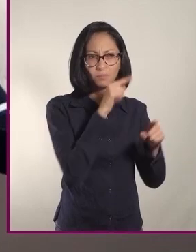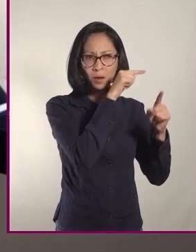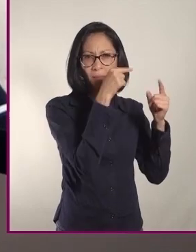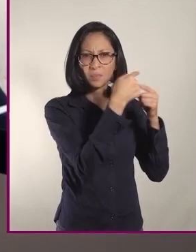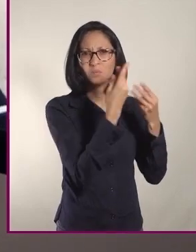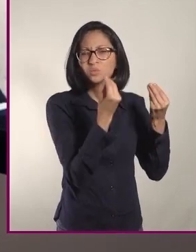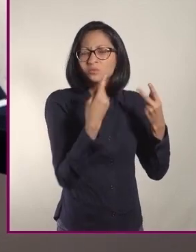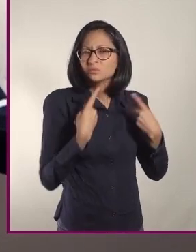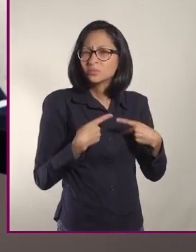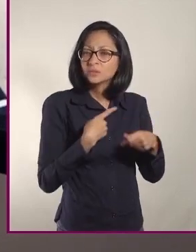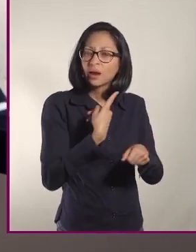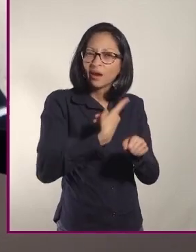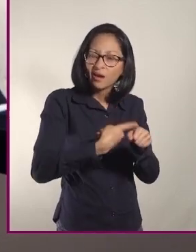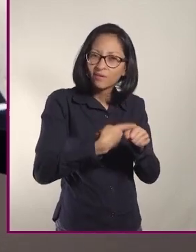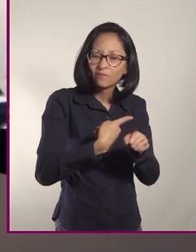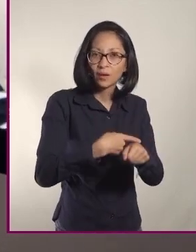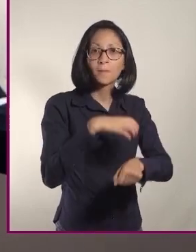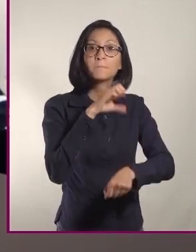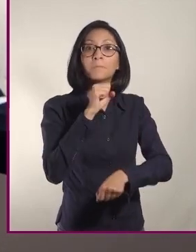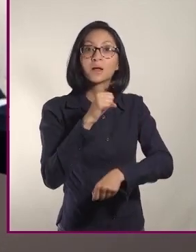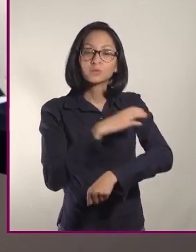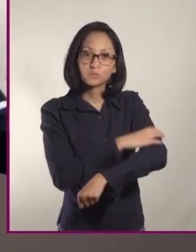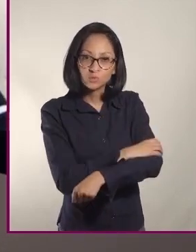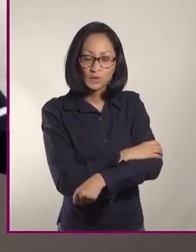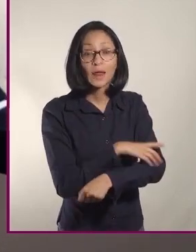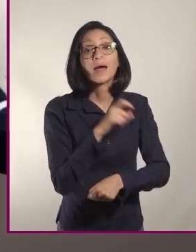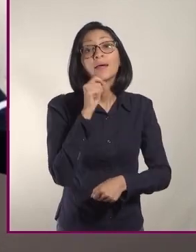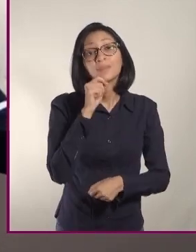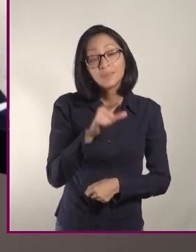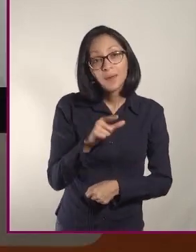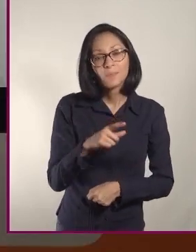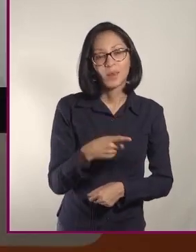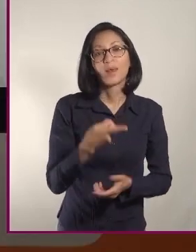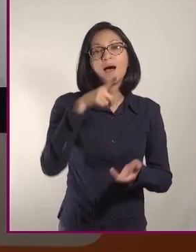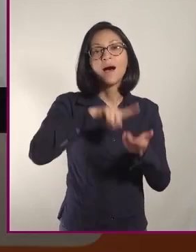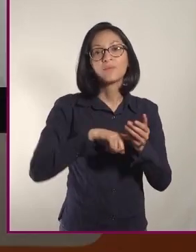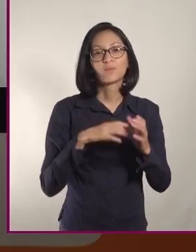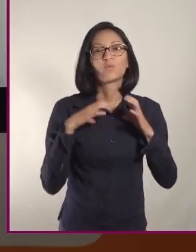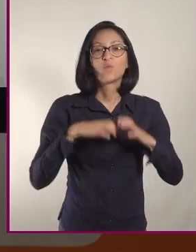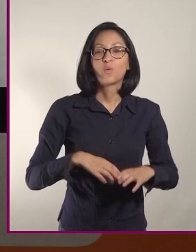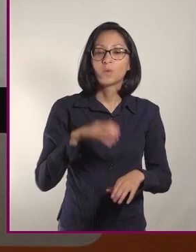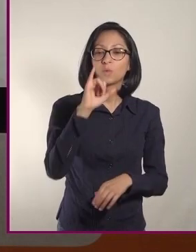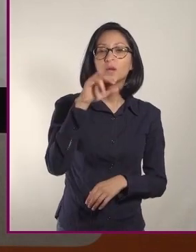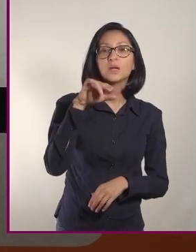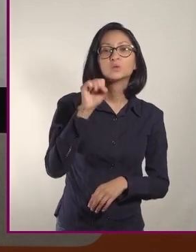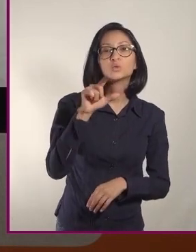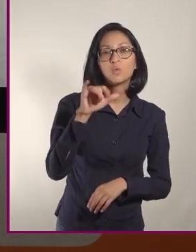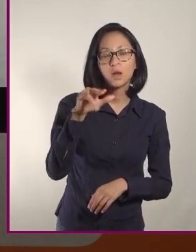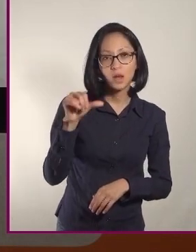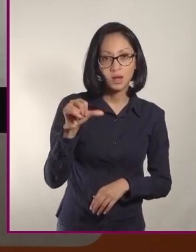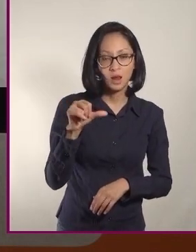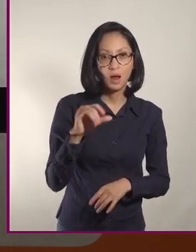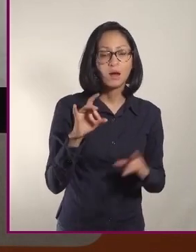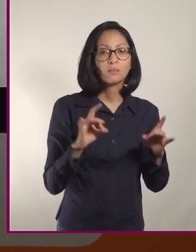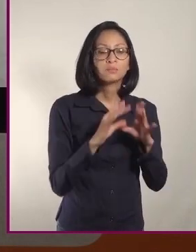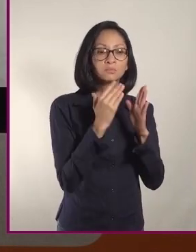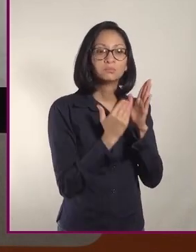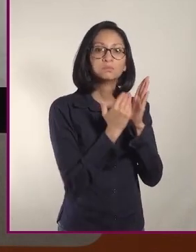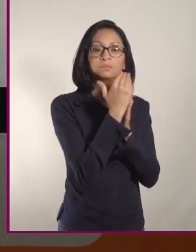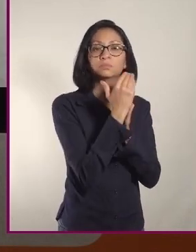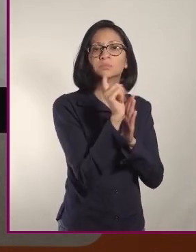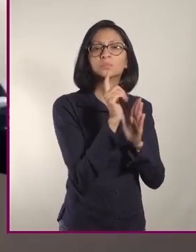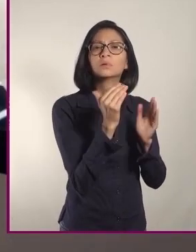que las personas puedan utilizar mejor la insulina que producen y por lo tanto el riesgo de padecer diabetes entonces